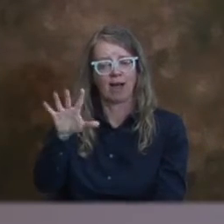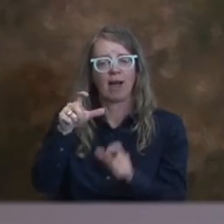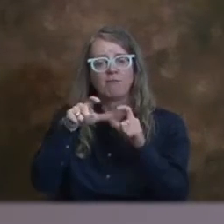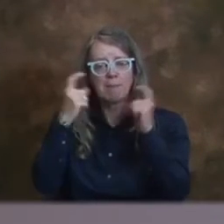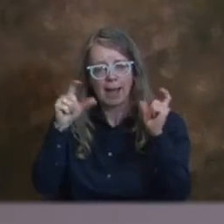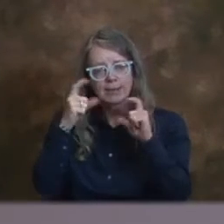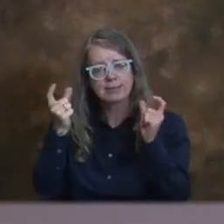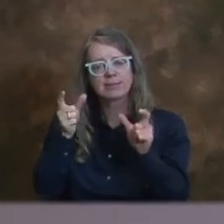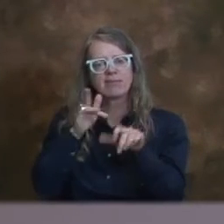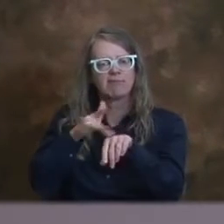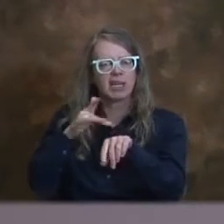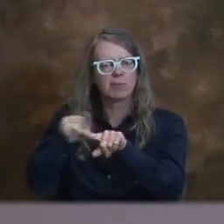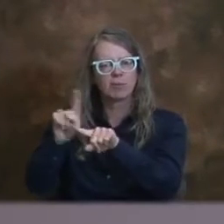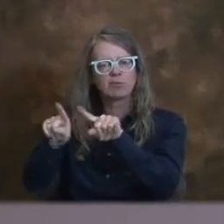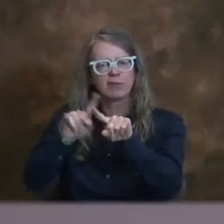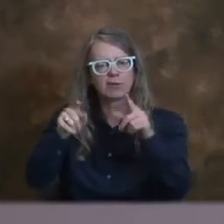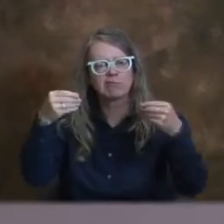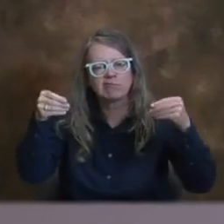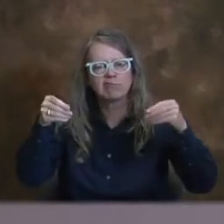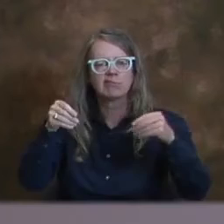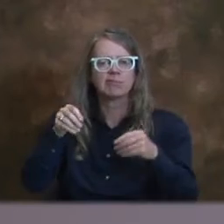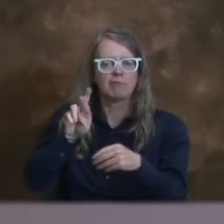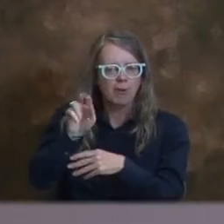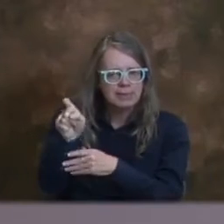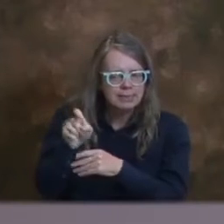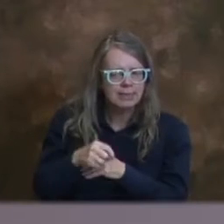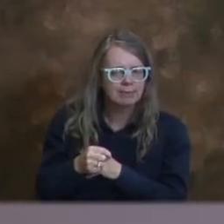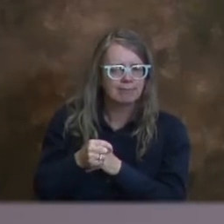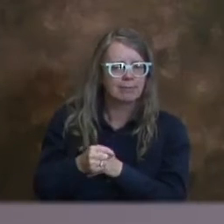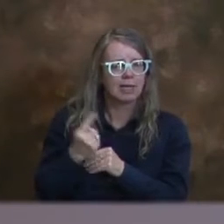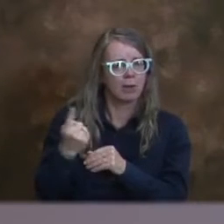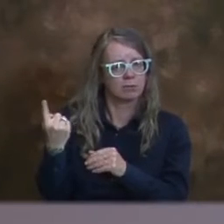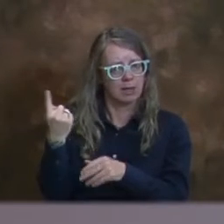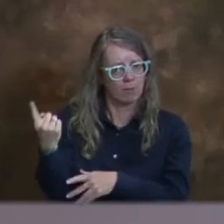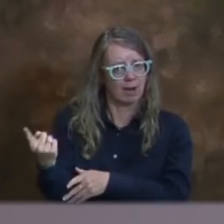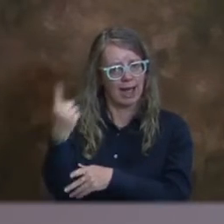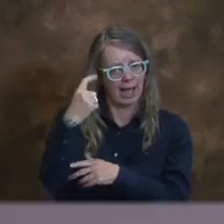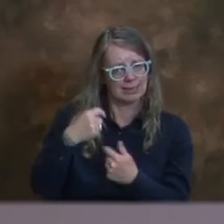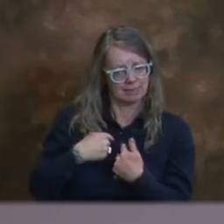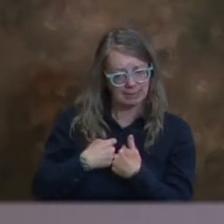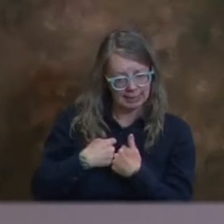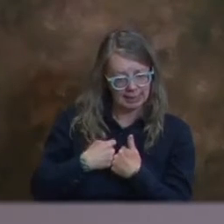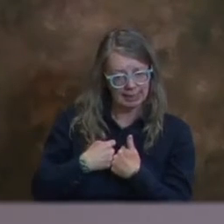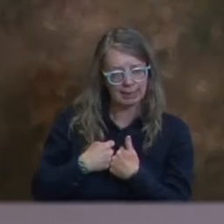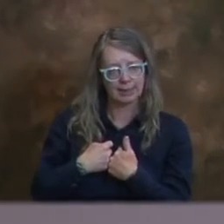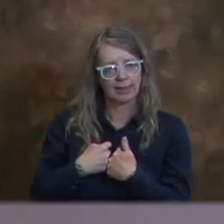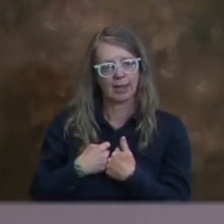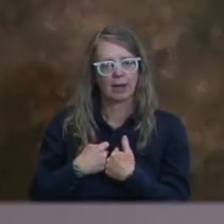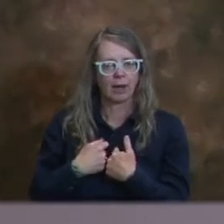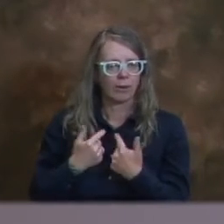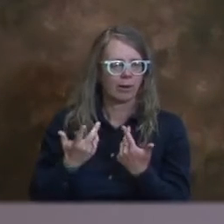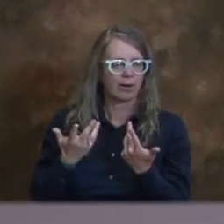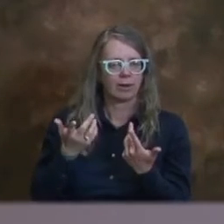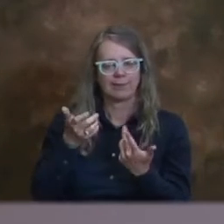-95 y alguien me estaba preguntando si